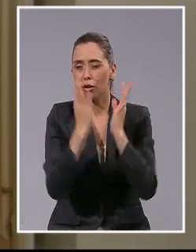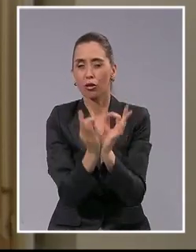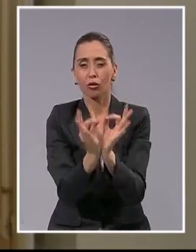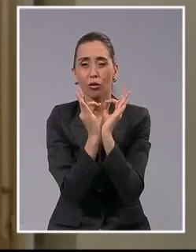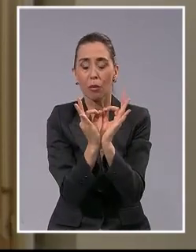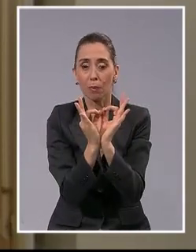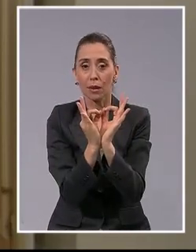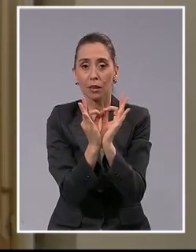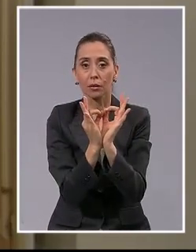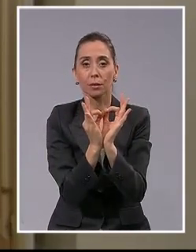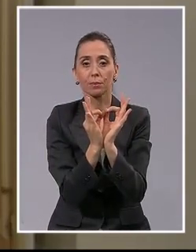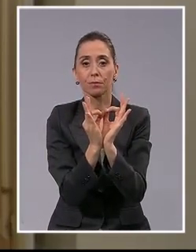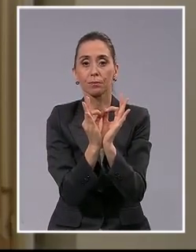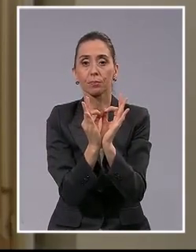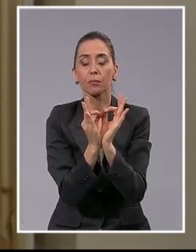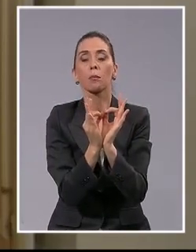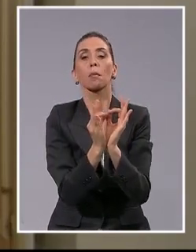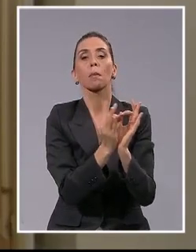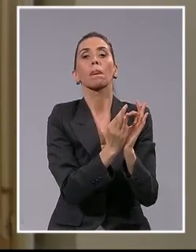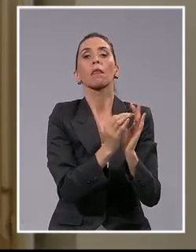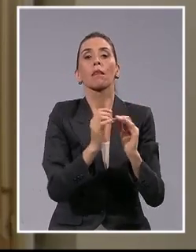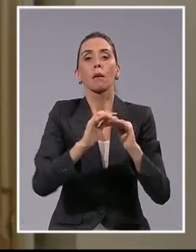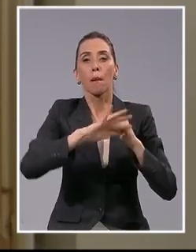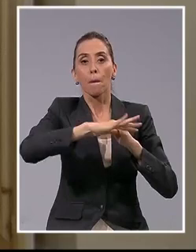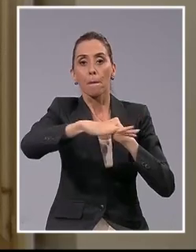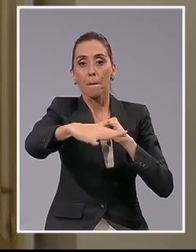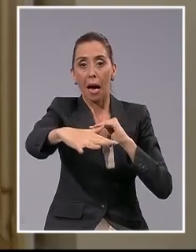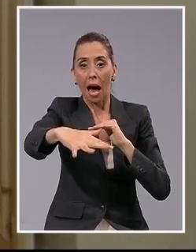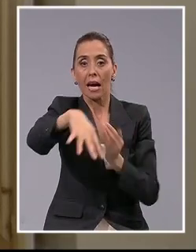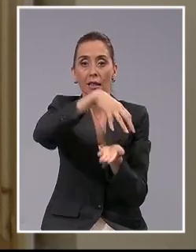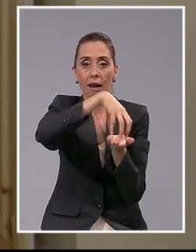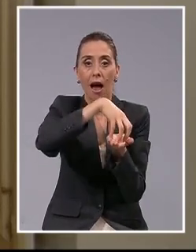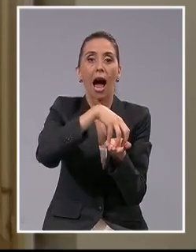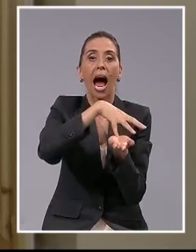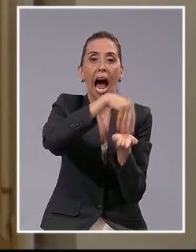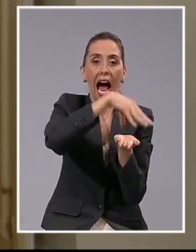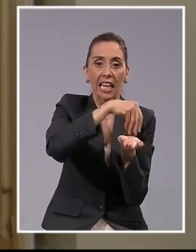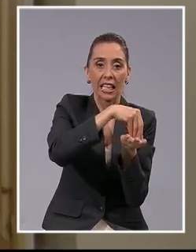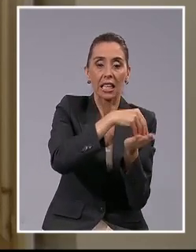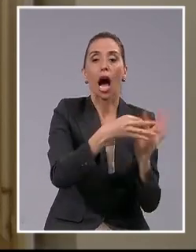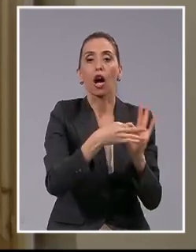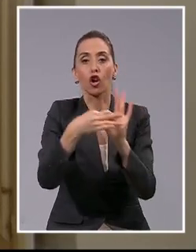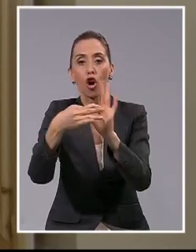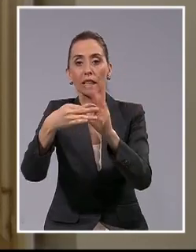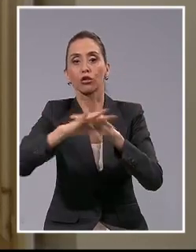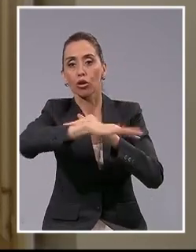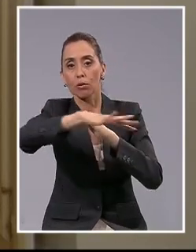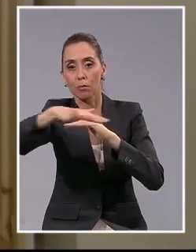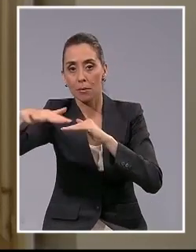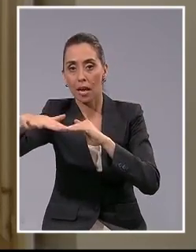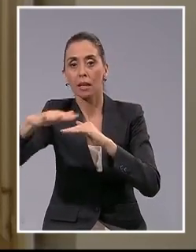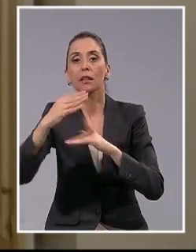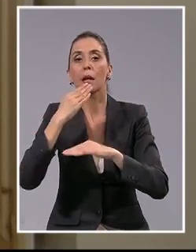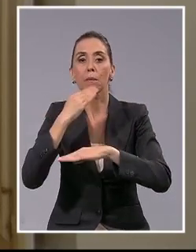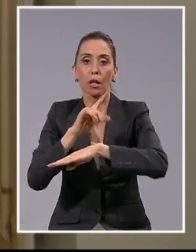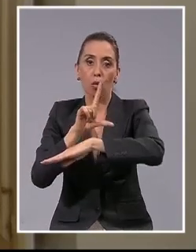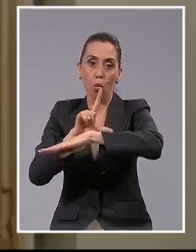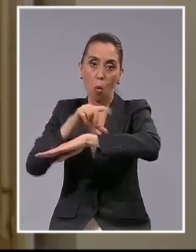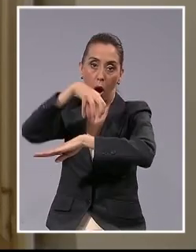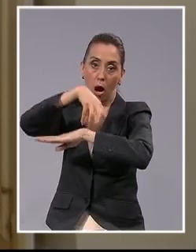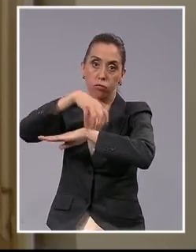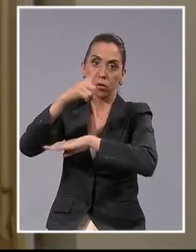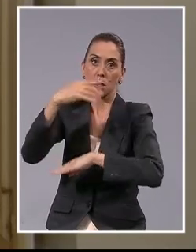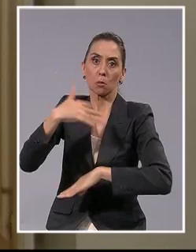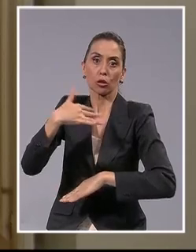la conectividad y proyección marítima de la ciudad de Arica, así como su posición geográfica estratégica para